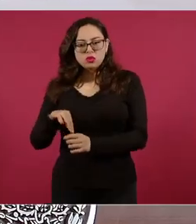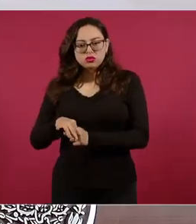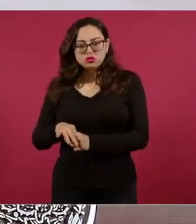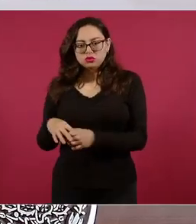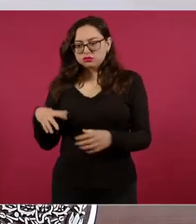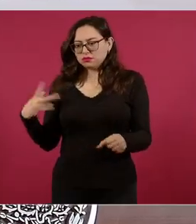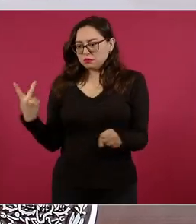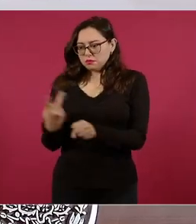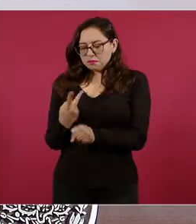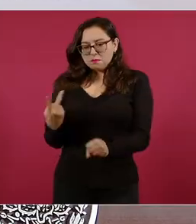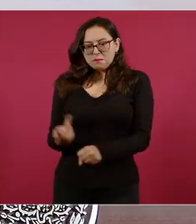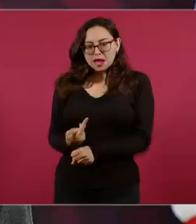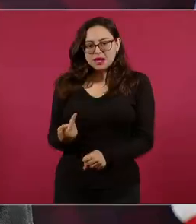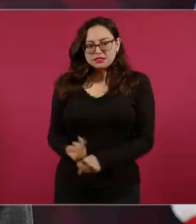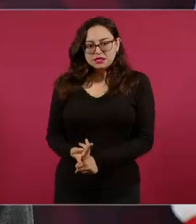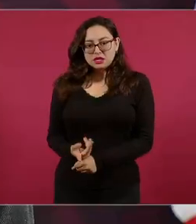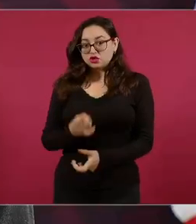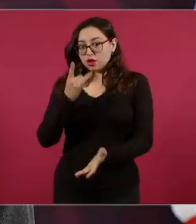sucedió,